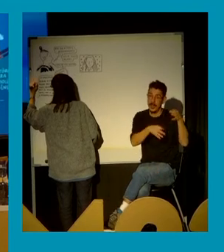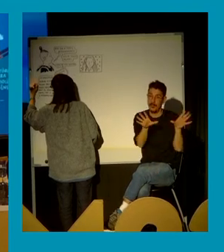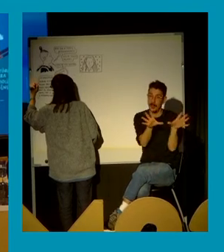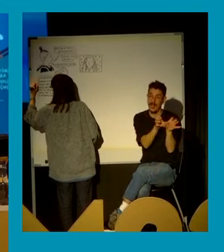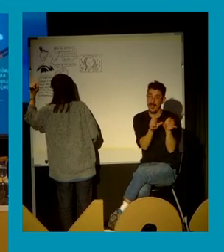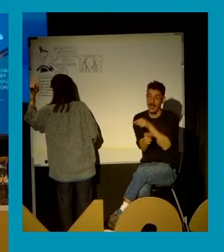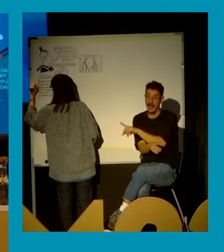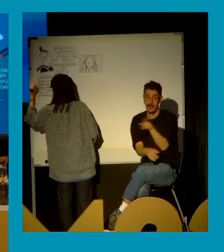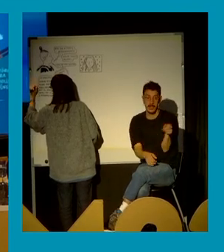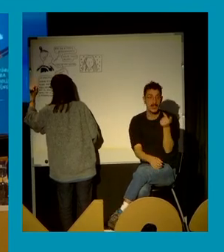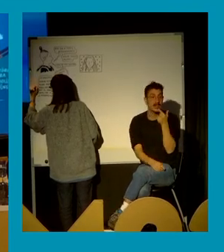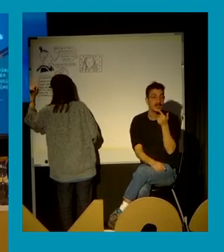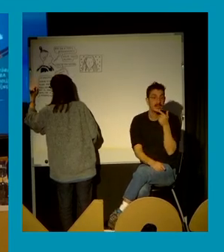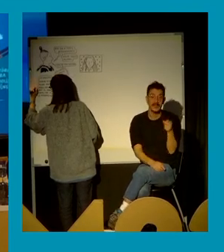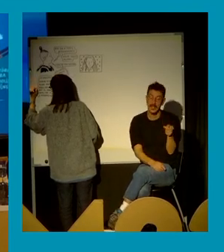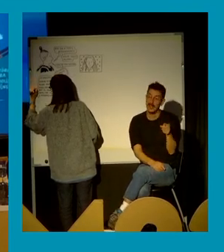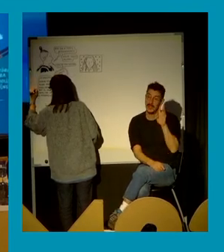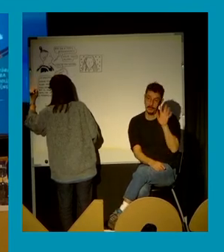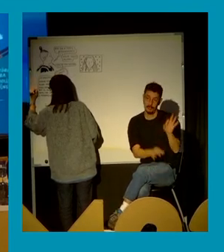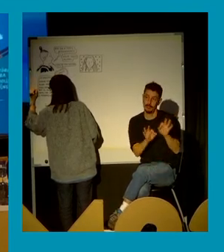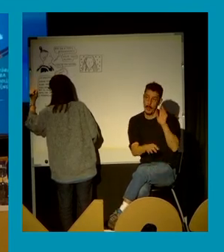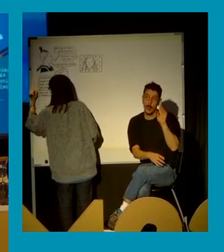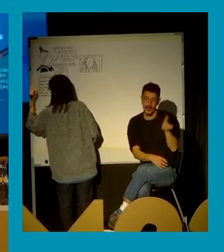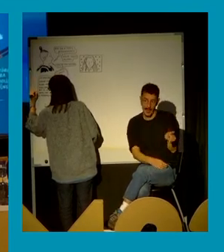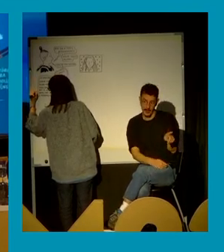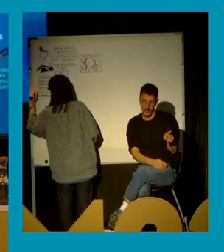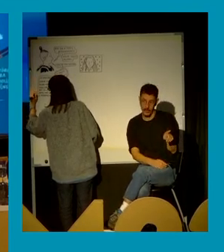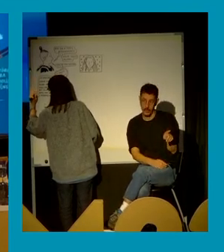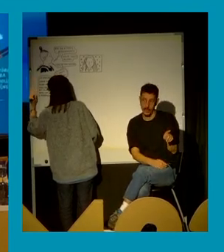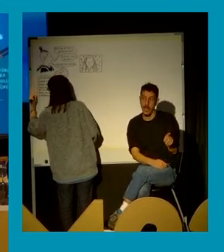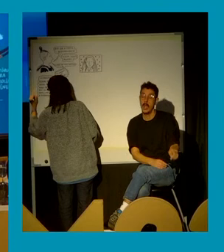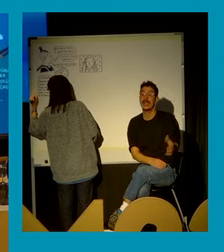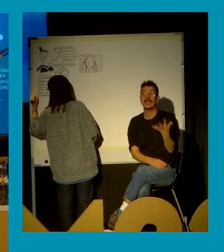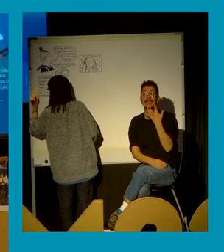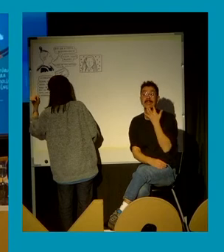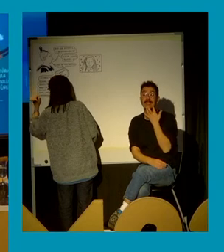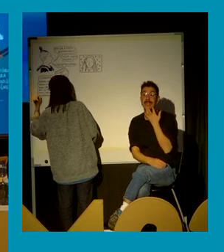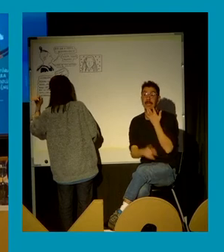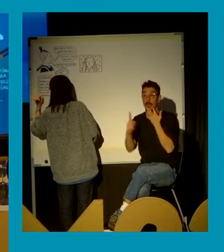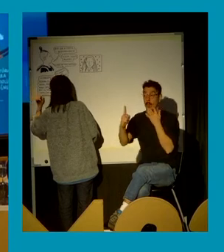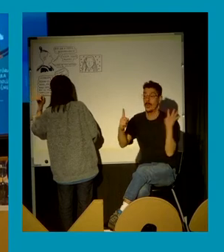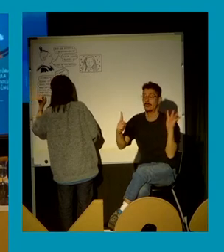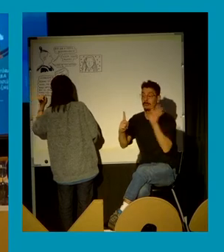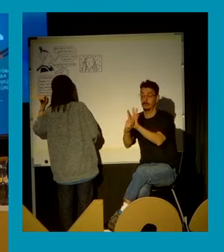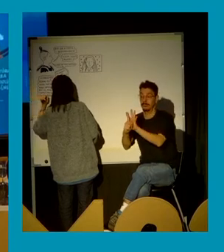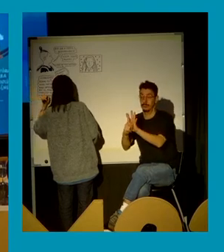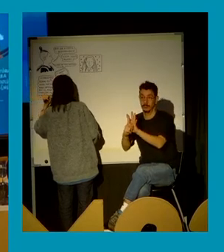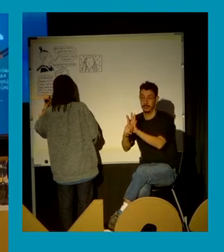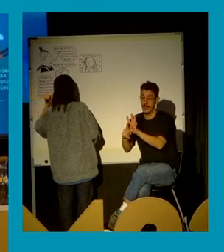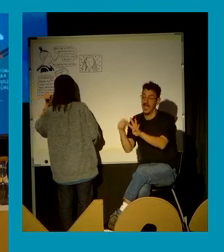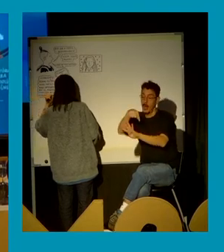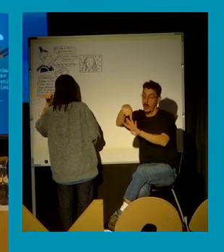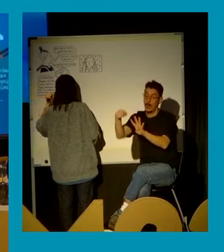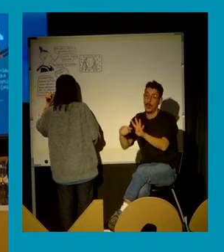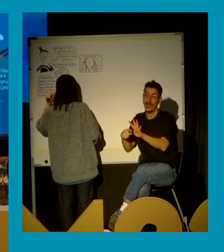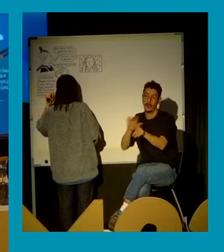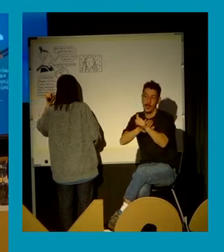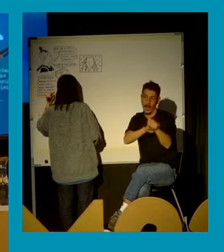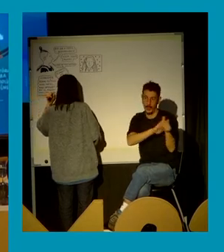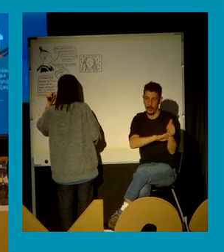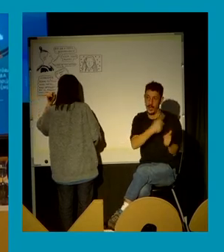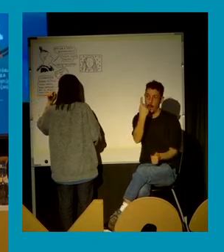tantas violaciones como personas violaron a esa mujer. Por lo tanto, las penas deben sumarse. ¿Esto qué significa?